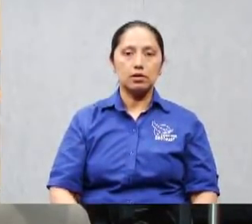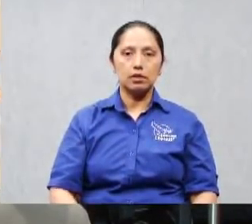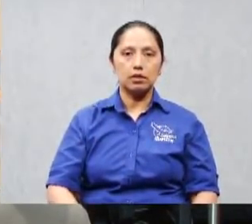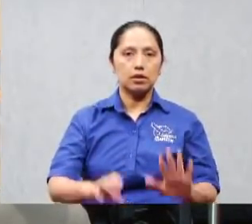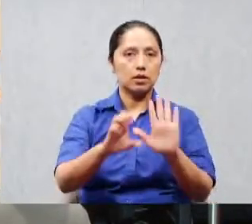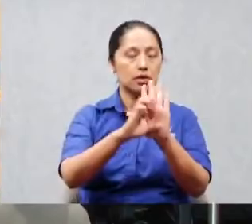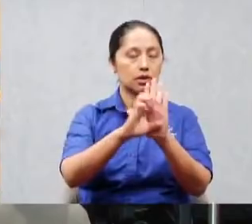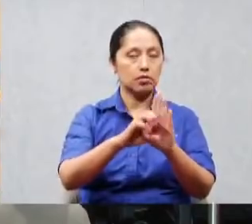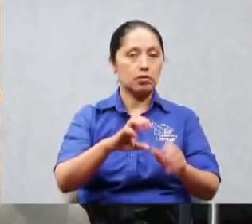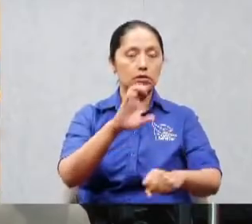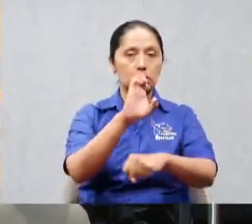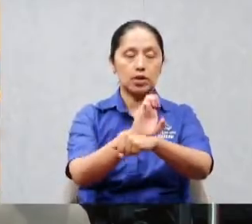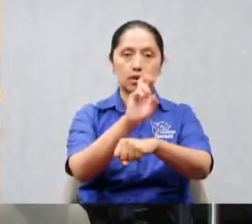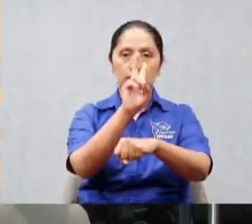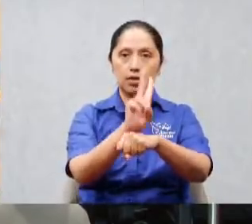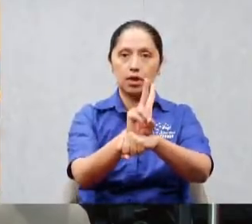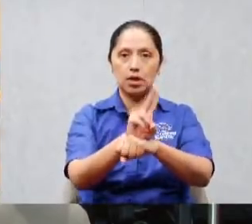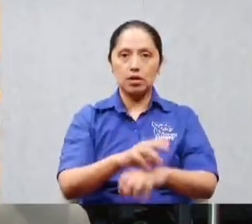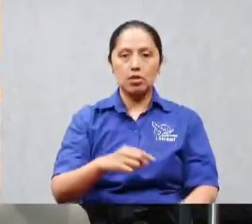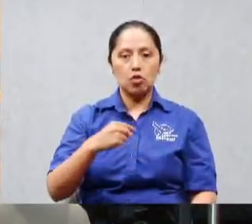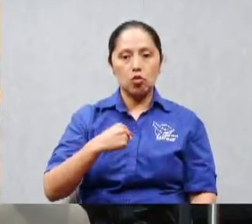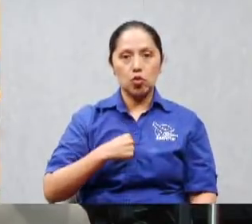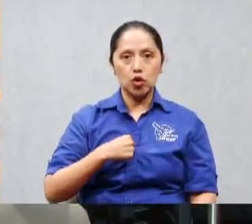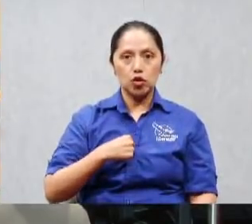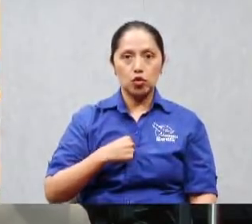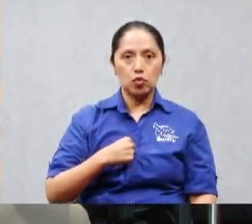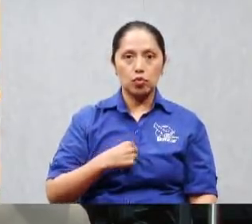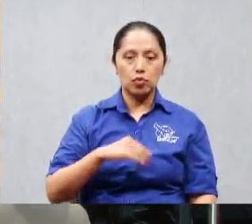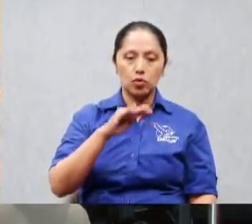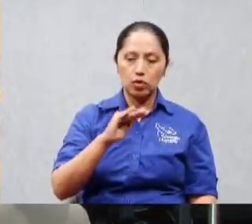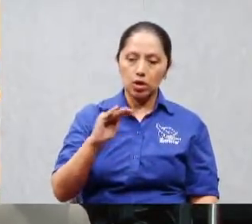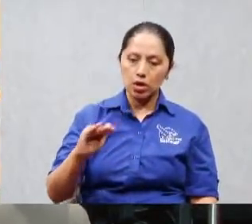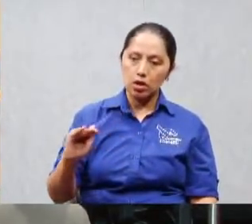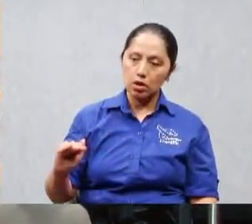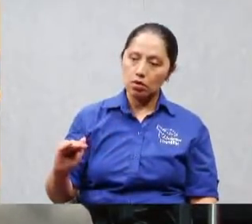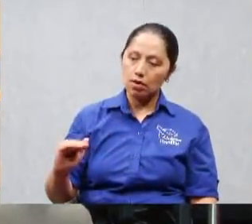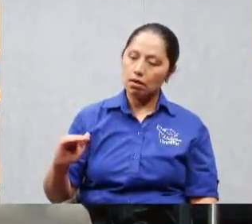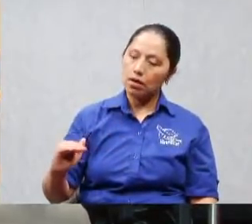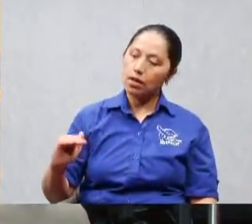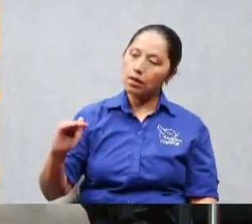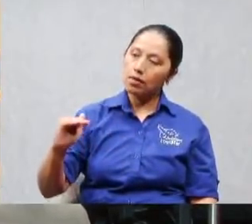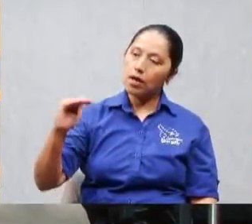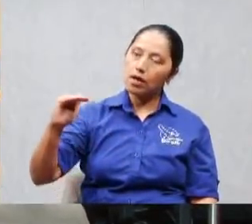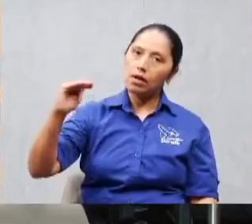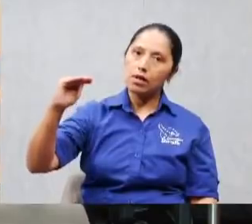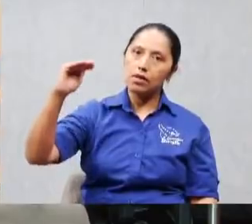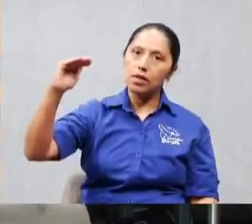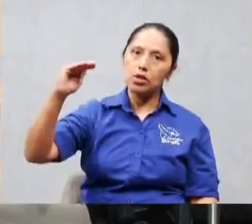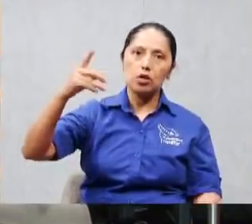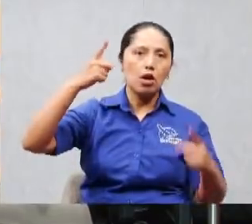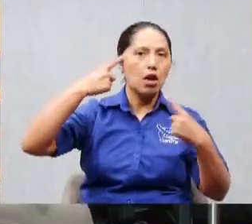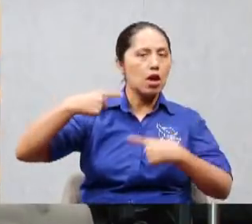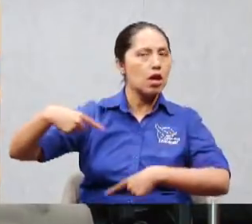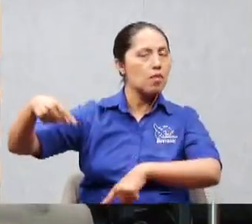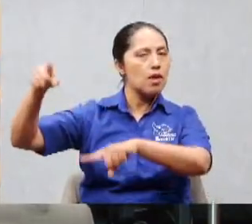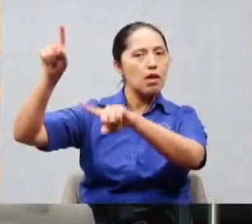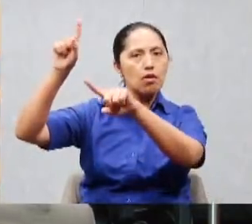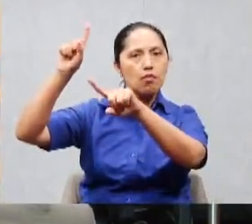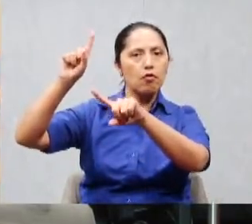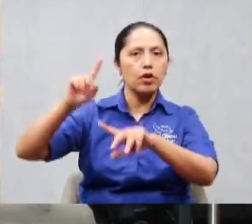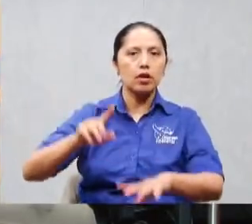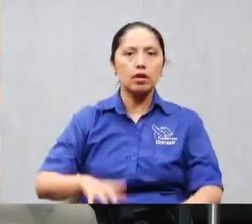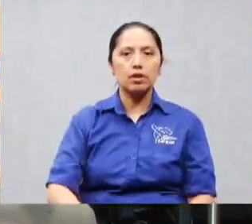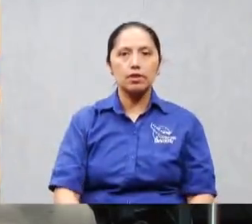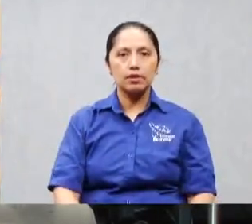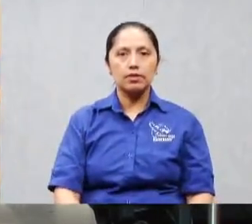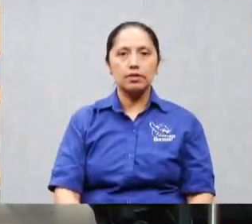así crecía hasta que yo salí de la casa y cuando salí de la casa y a orar por mi familia